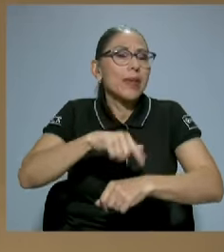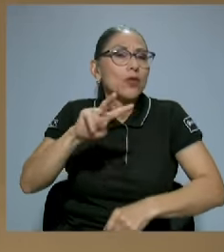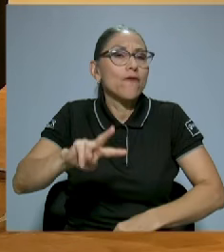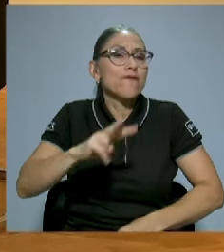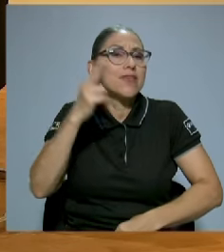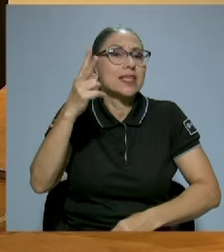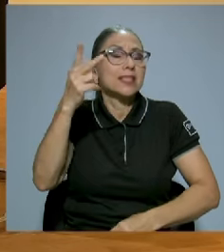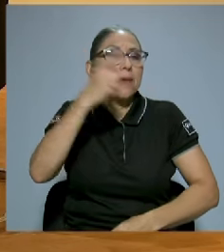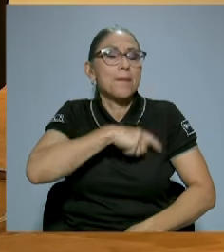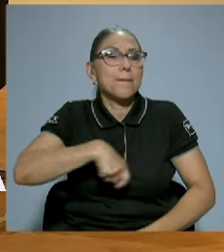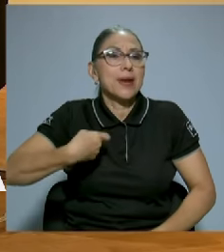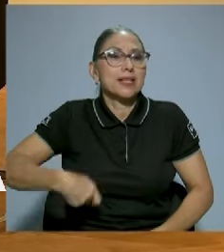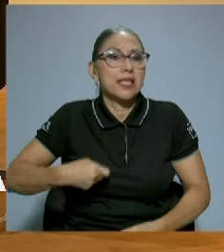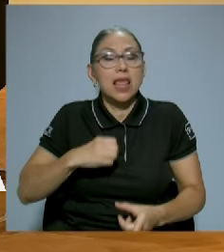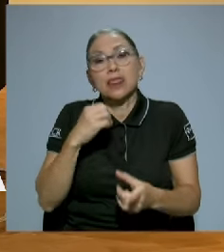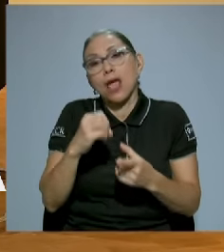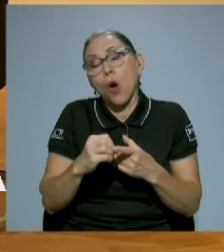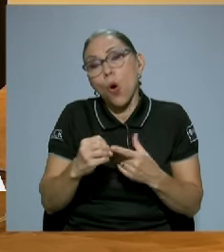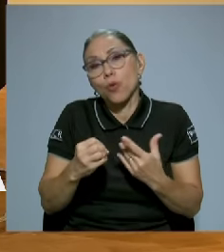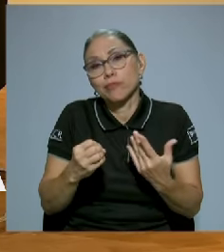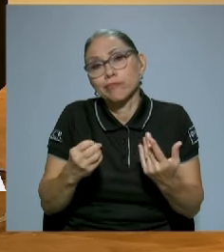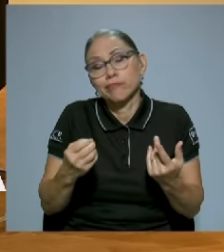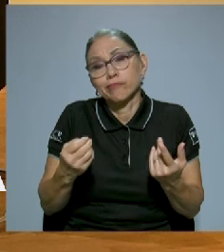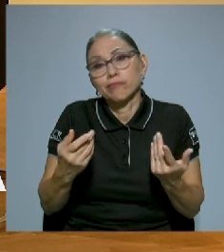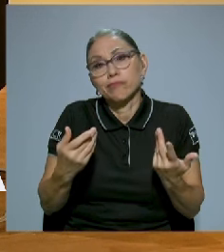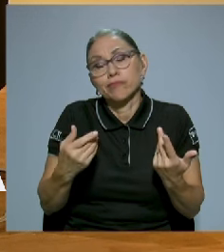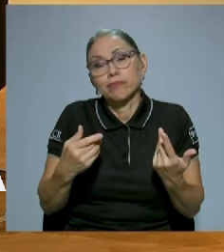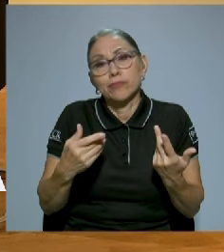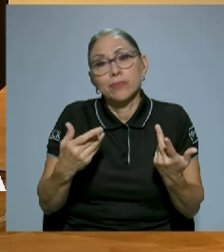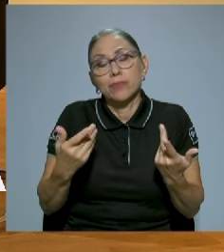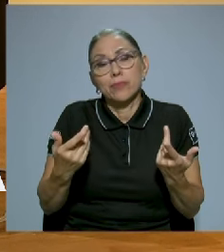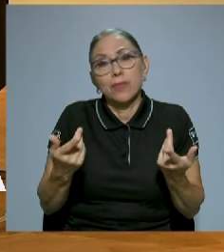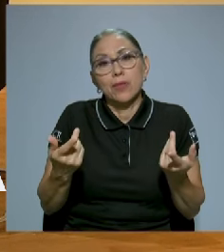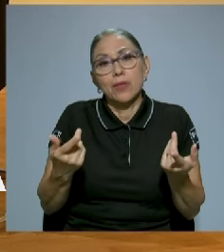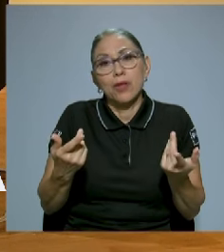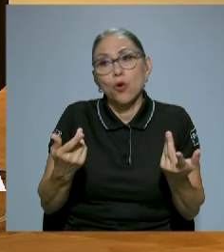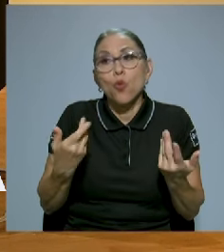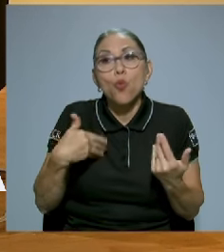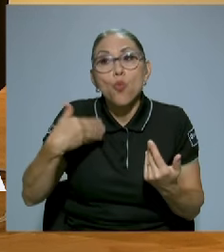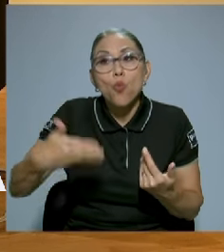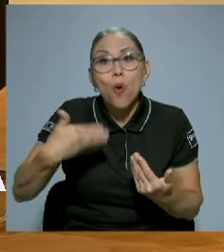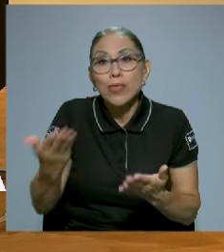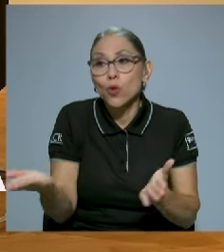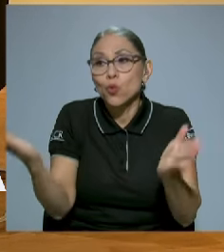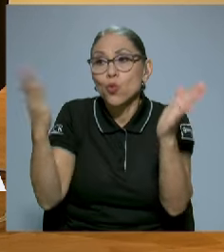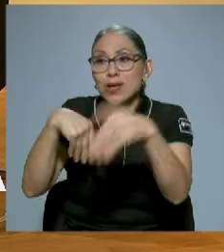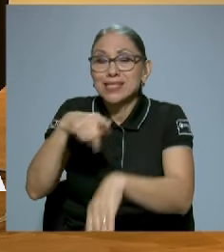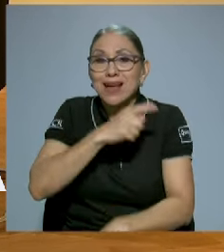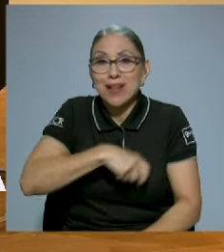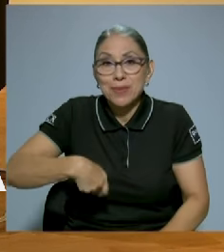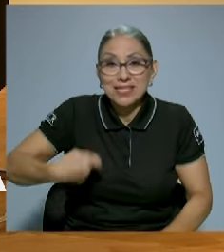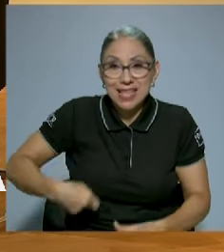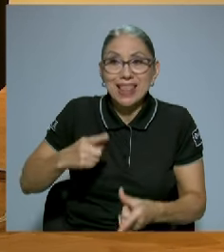por defecto de la ausencia del presidente, presidente,